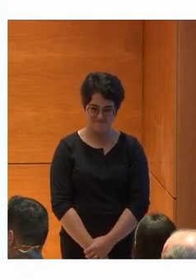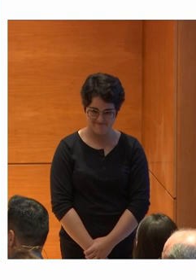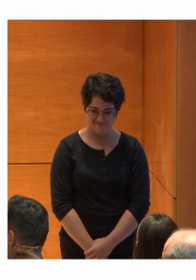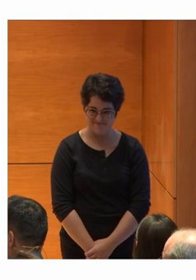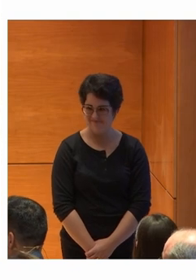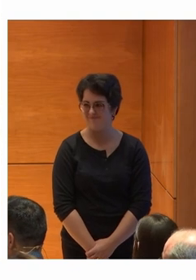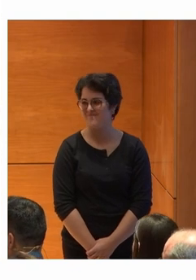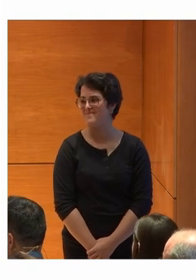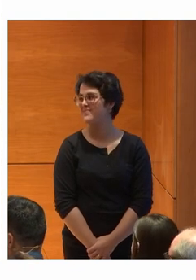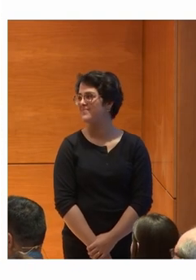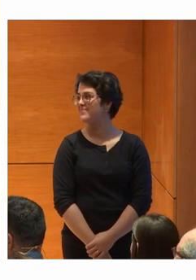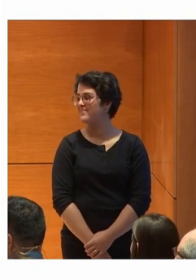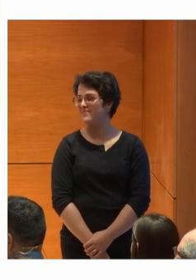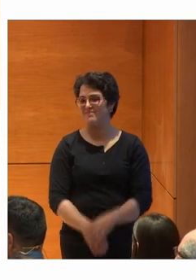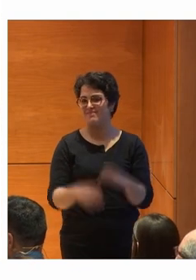Vale Un mensaje Que es